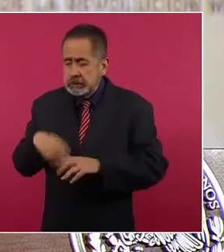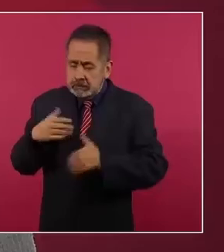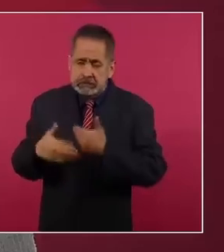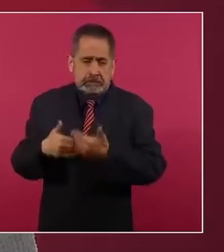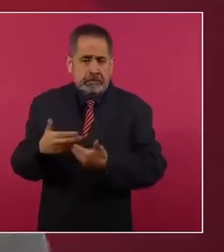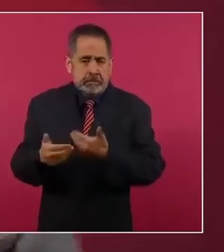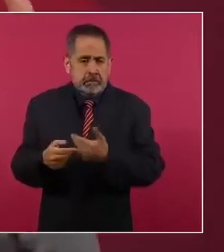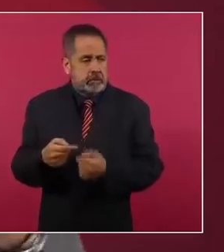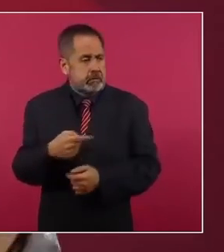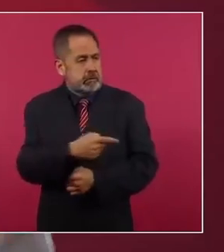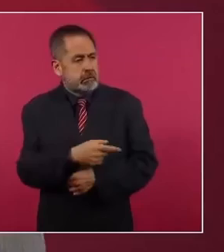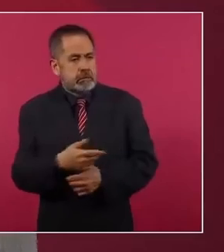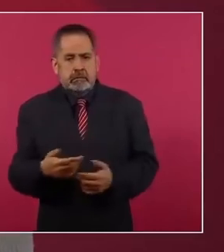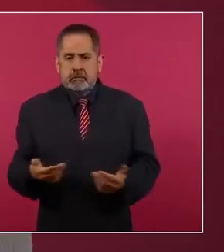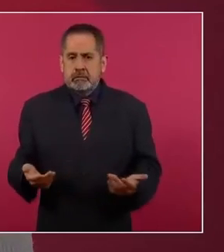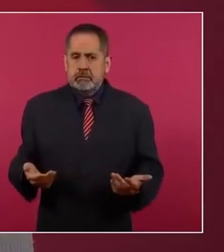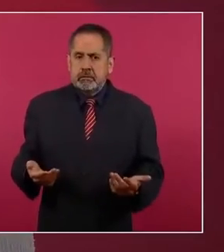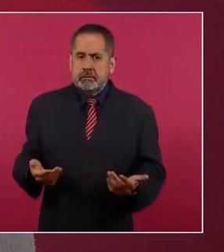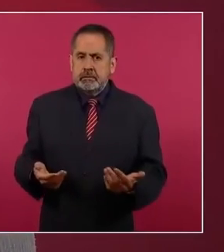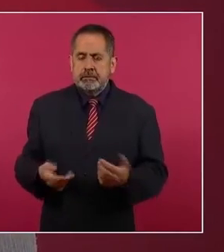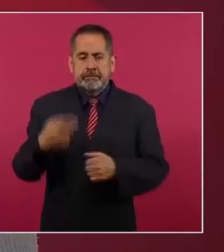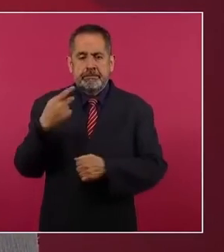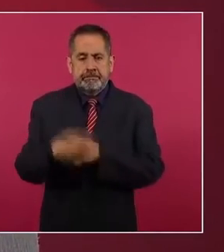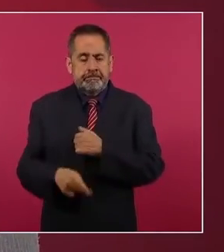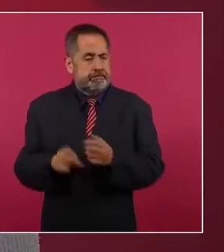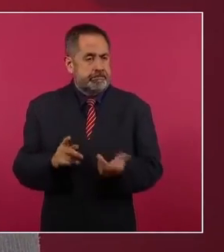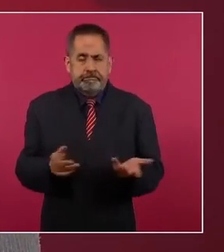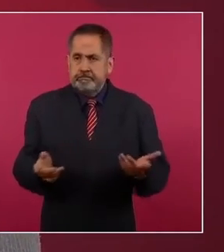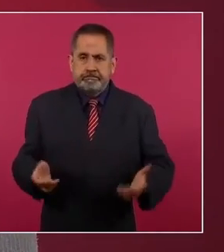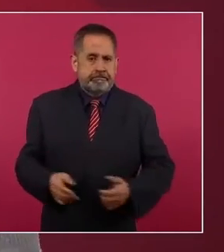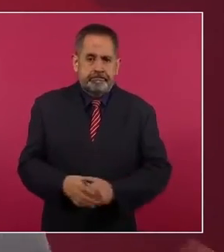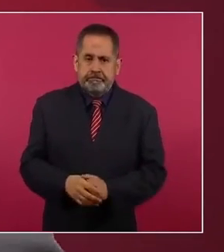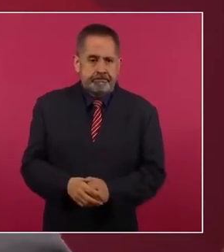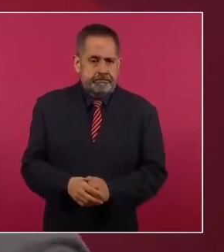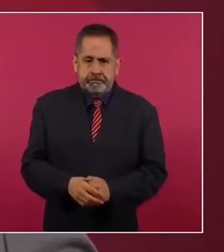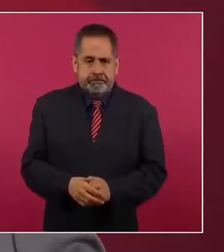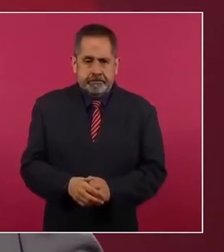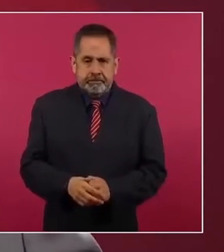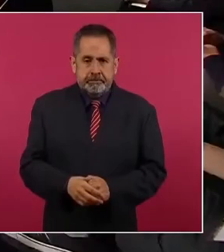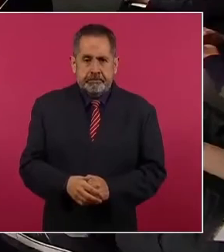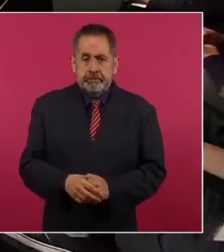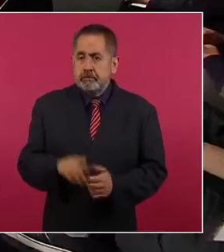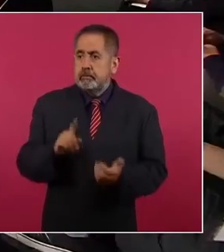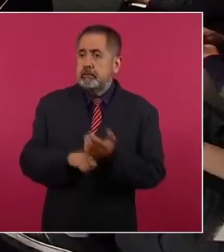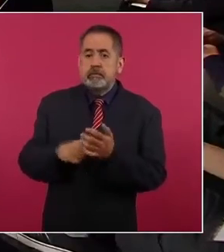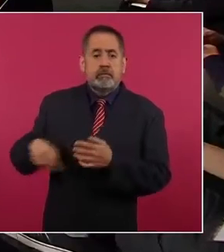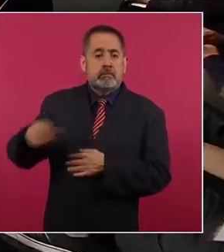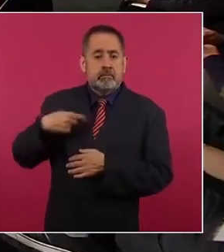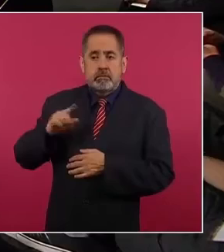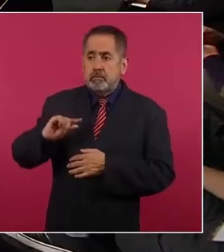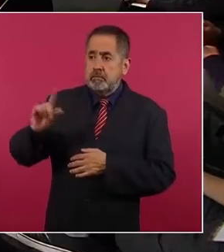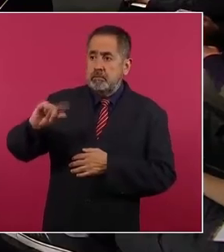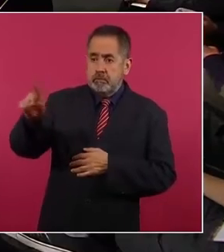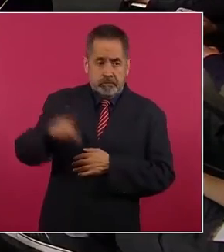el riesgo para servidores públicos